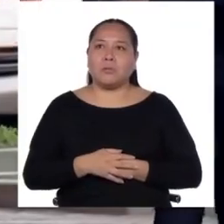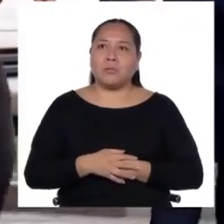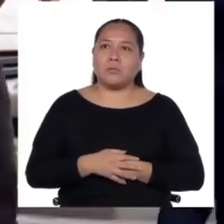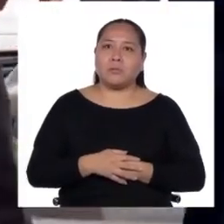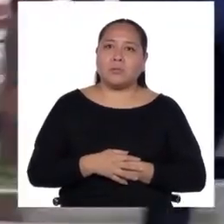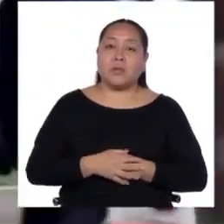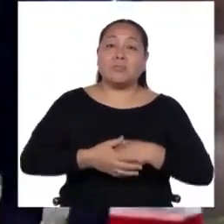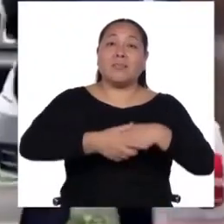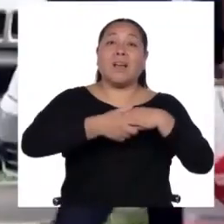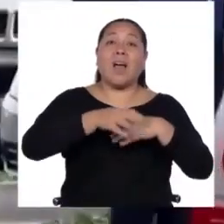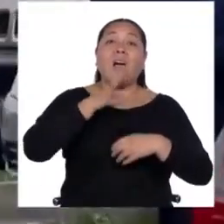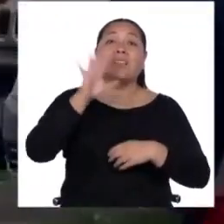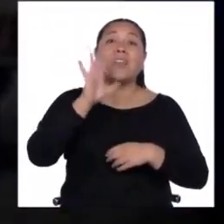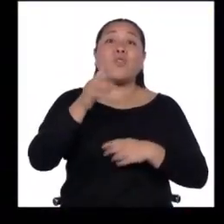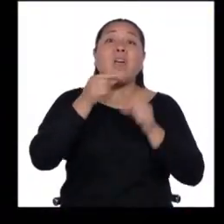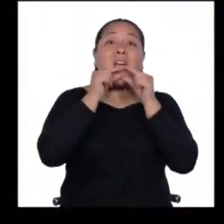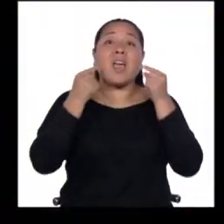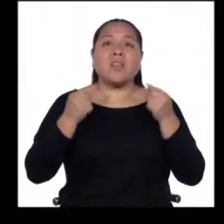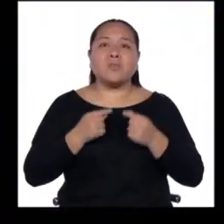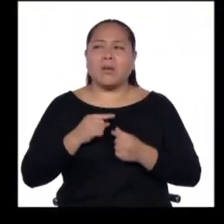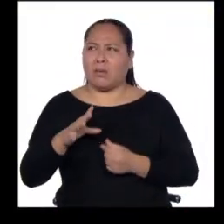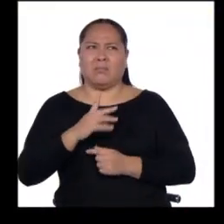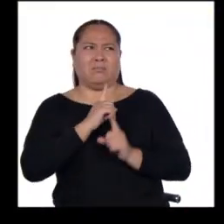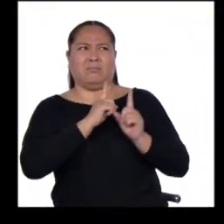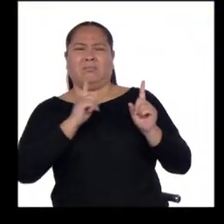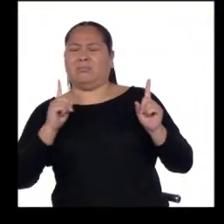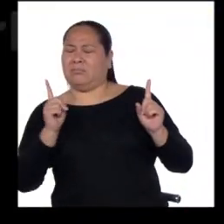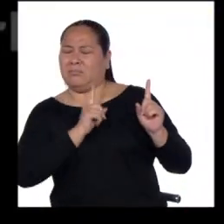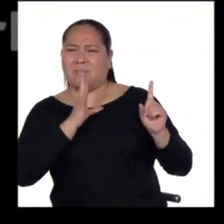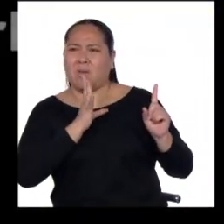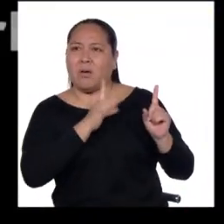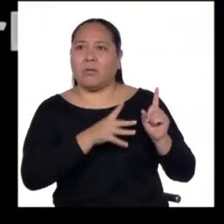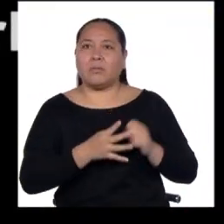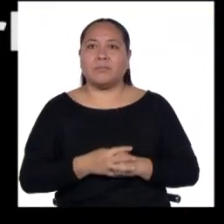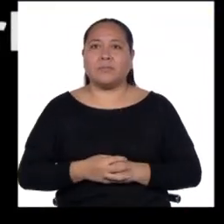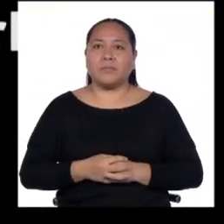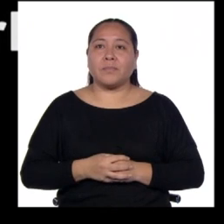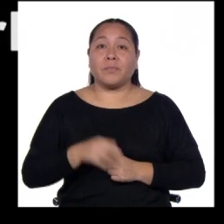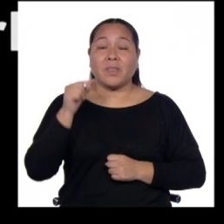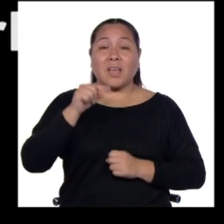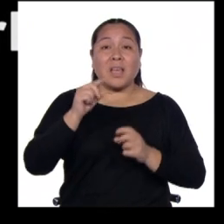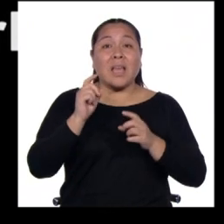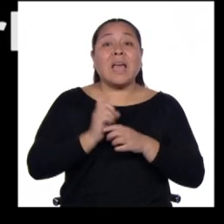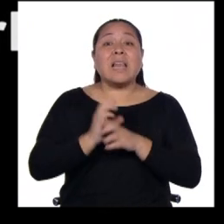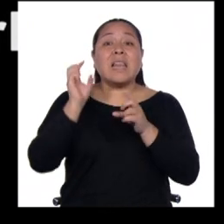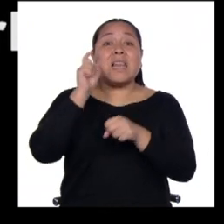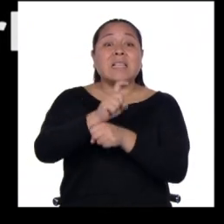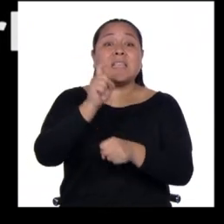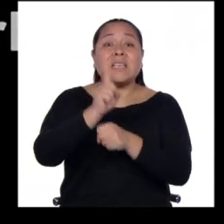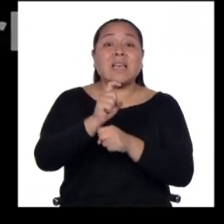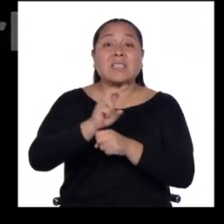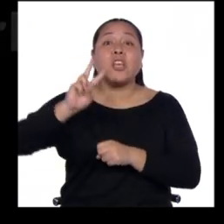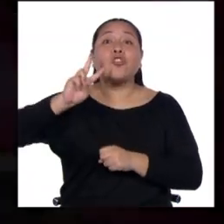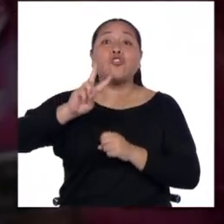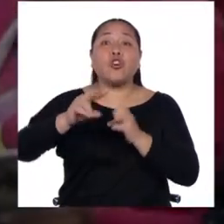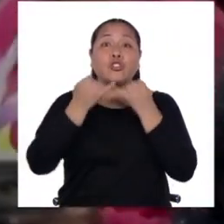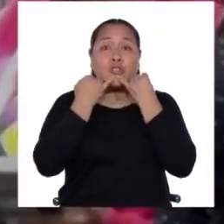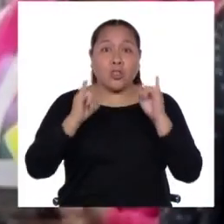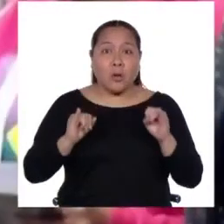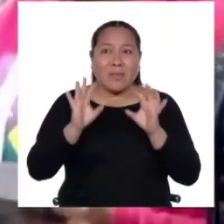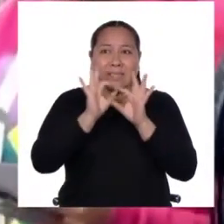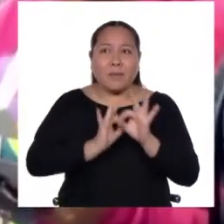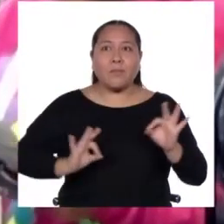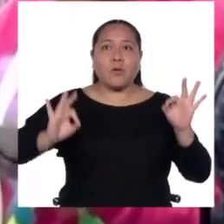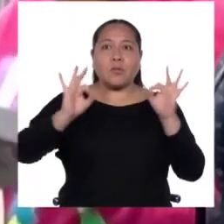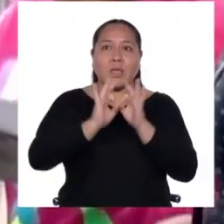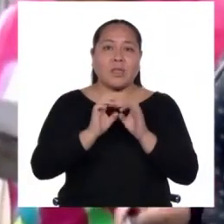alguien poncha o cachón y me dañan. La educación bilingüe es muy importante en este esfuerzo de preservar nuestras lenguas originarias.